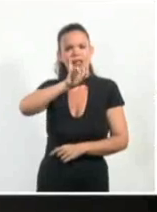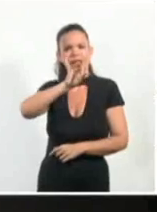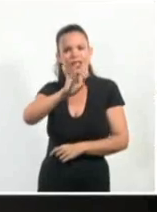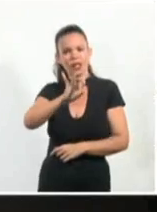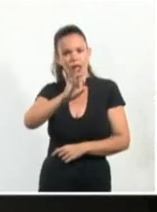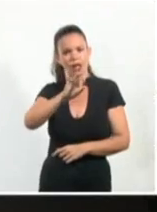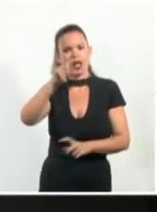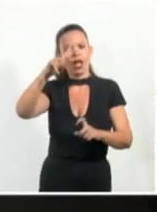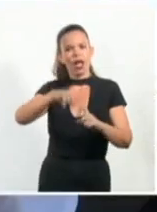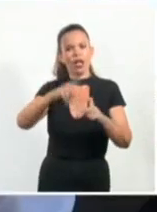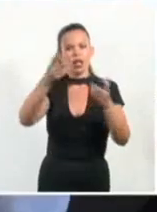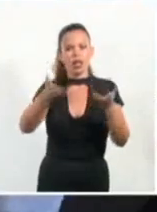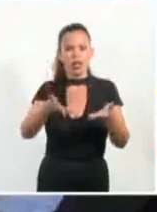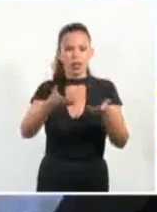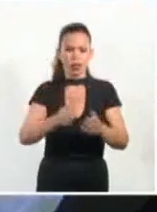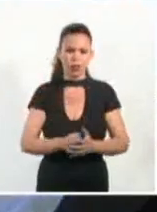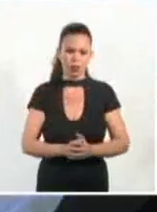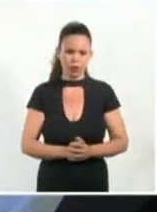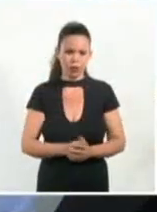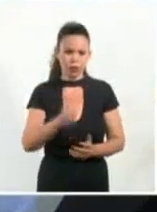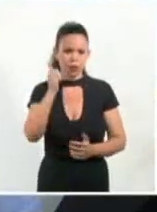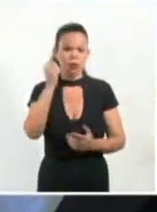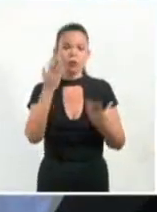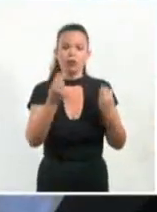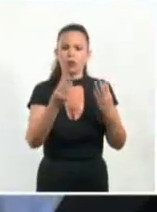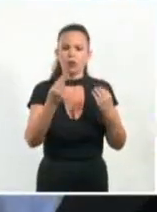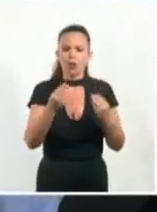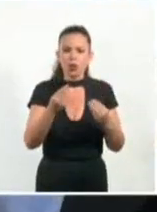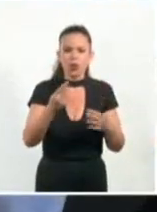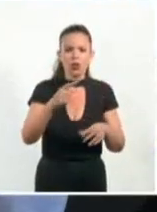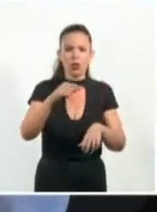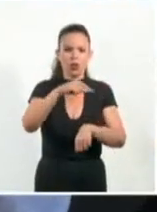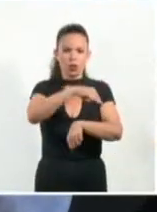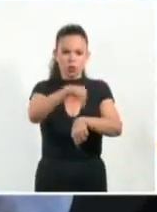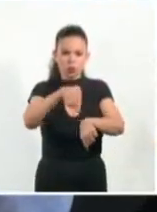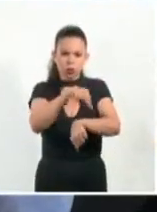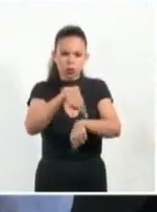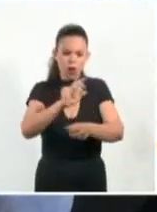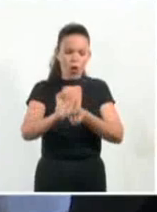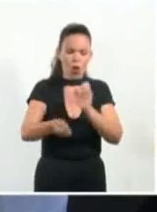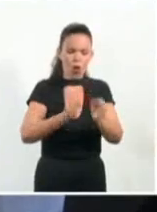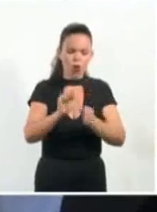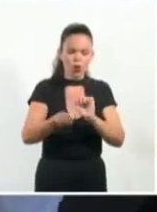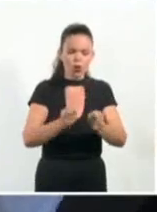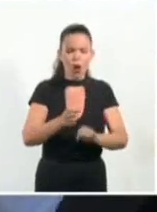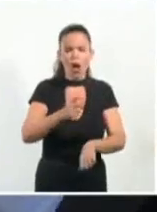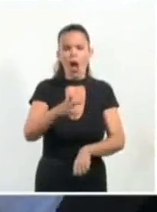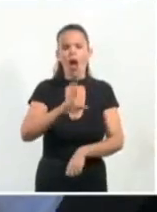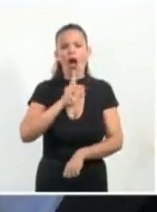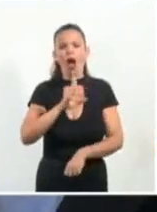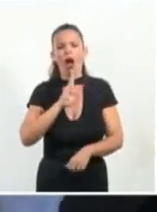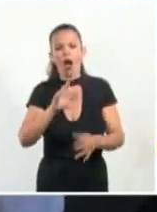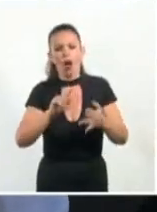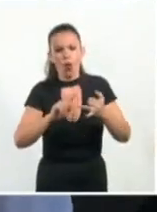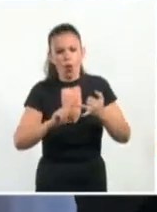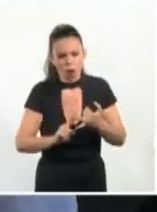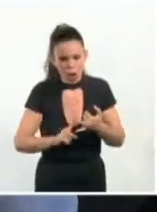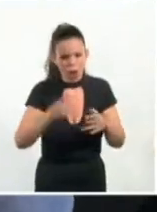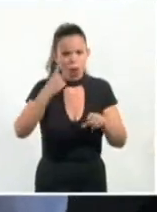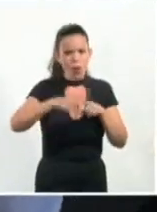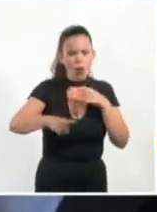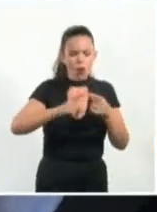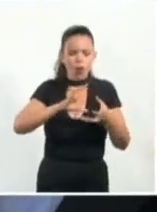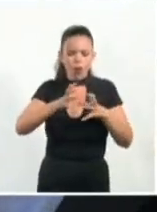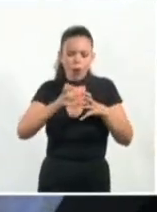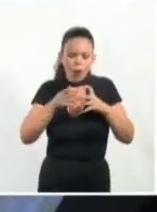mil metros contadores 20 más 20 bancos para poder comprobar los metros contadores o sea que cuando iniciamos el